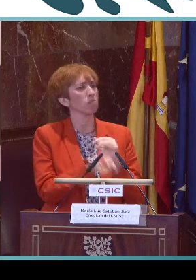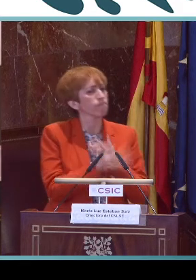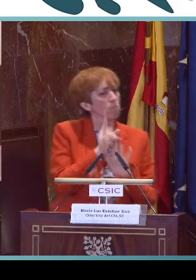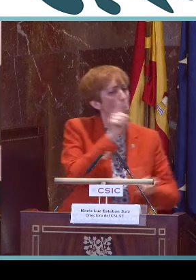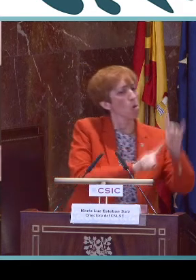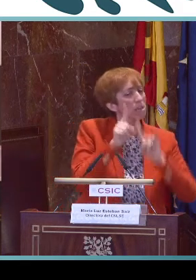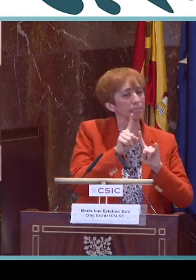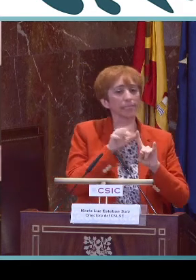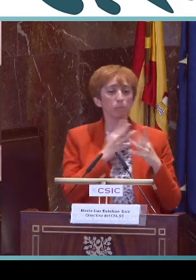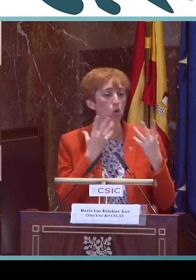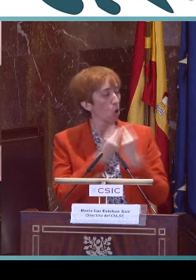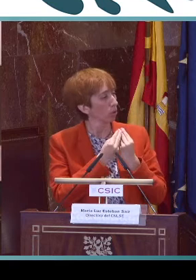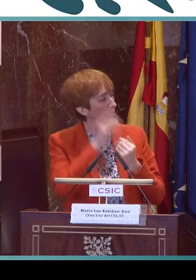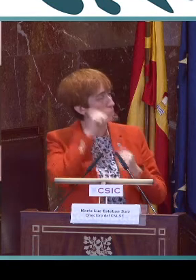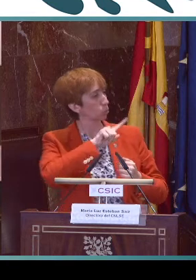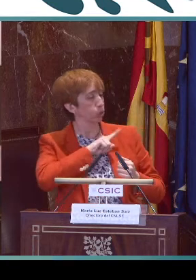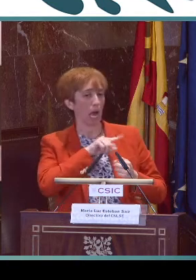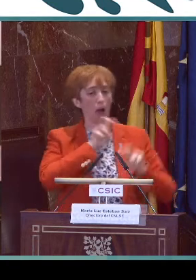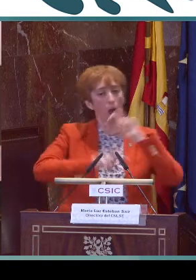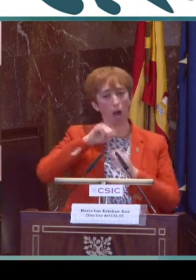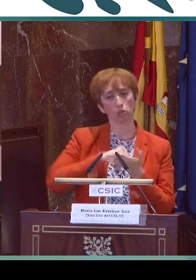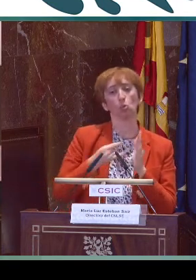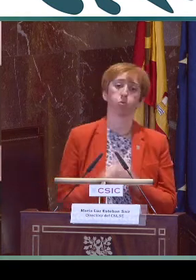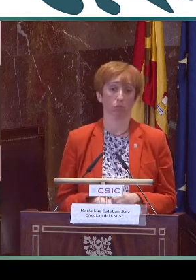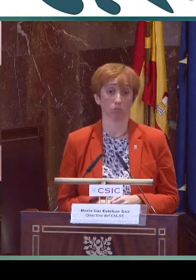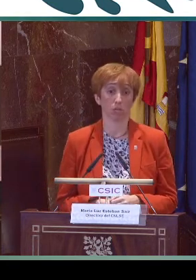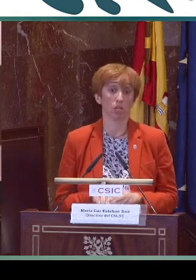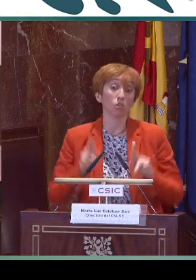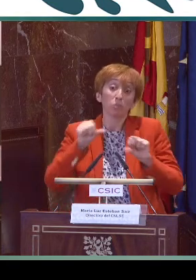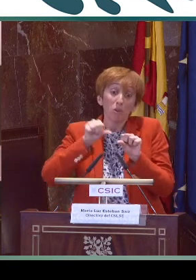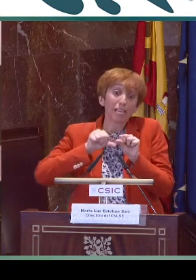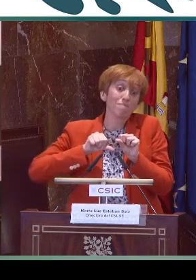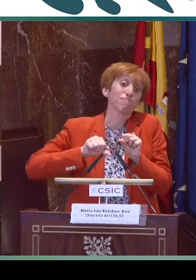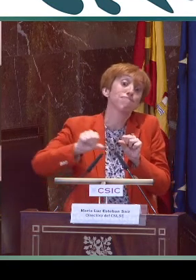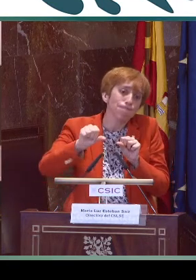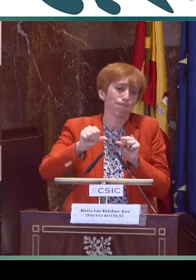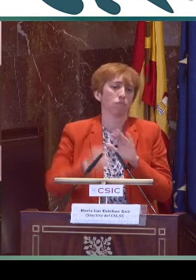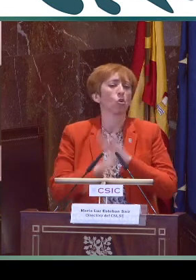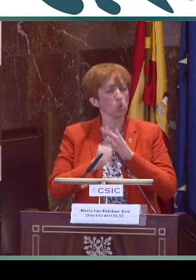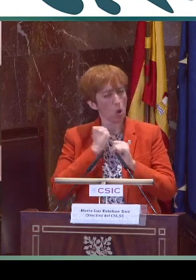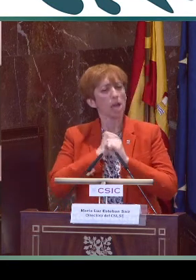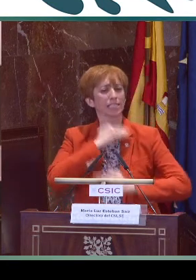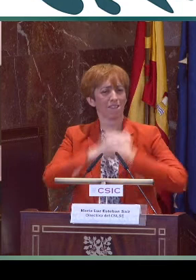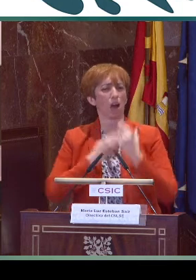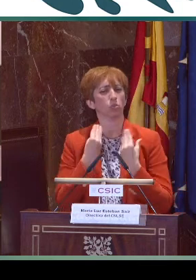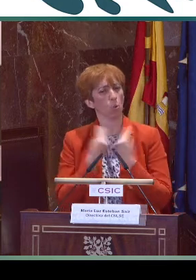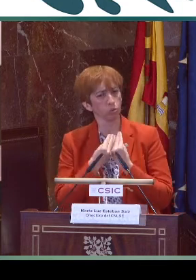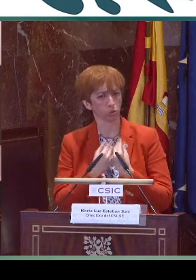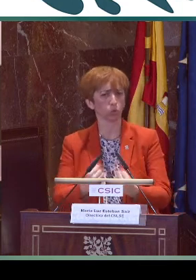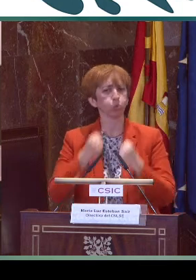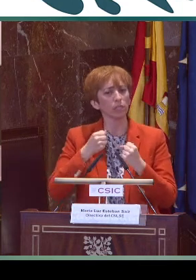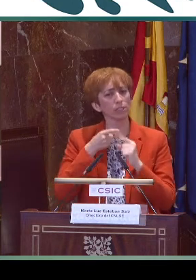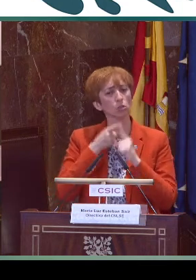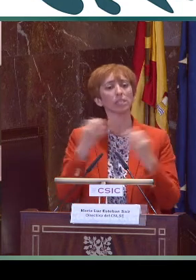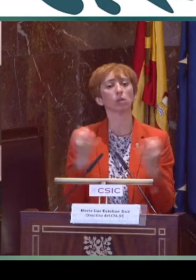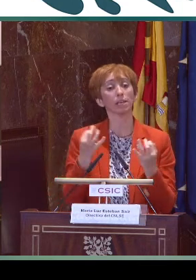en cosas que hemos acordado juntas en problemas que han podido surgir, siempre nos has prestado tu escucha y siempre nos has apoyado. Espero que sigamos